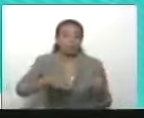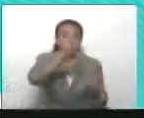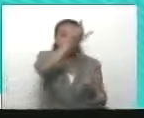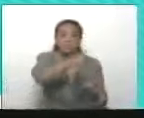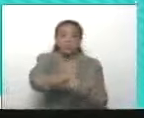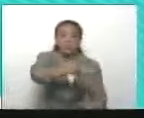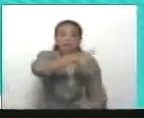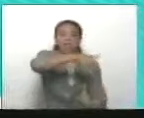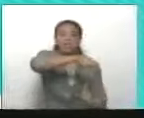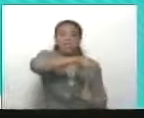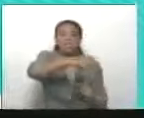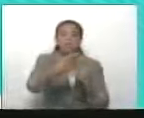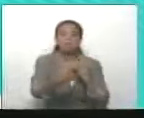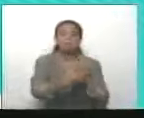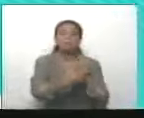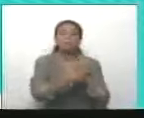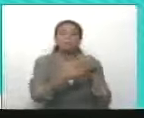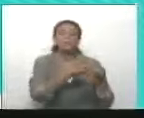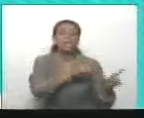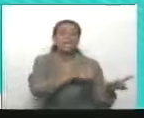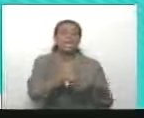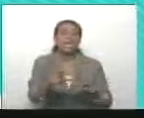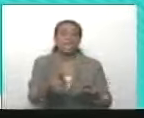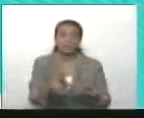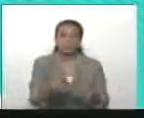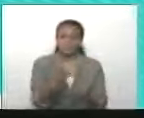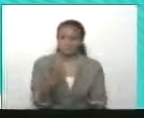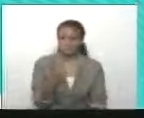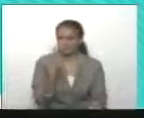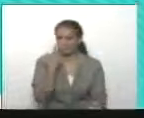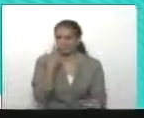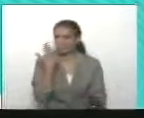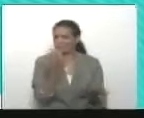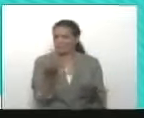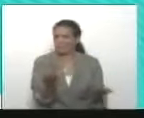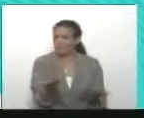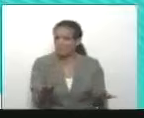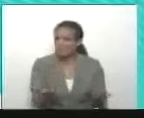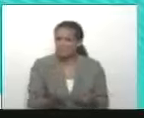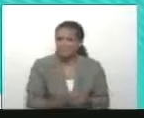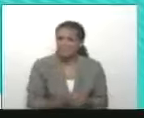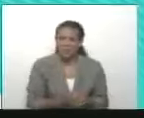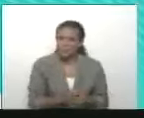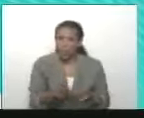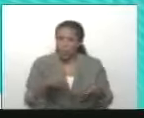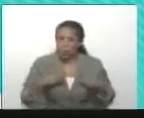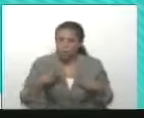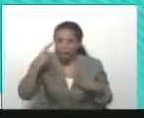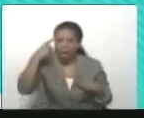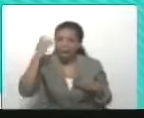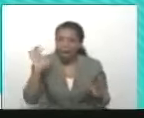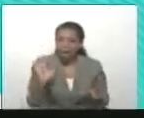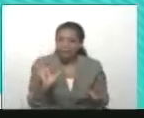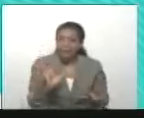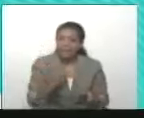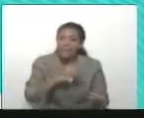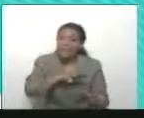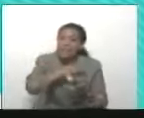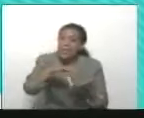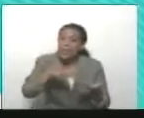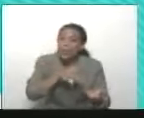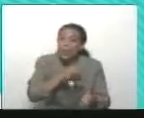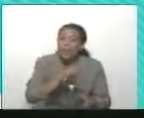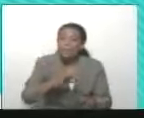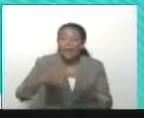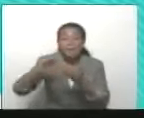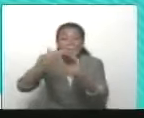y listo. Está el mandado hecho, está el mandado hecho, compadre. No contaban con un pequeño detalle, la unión